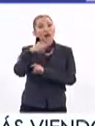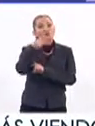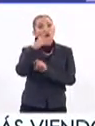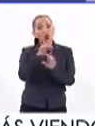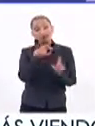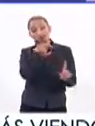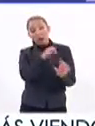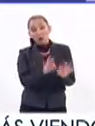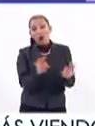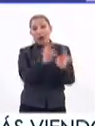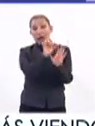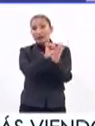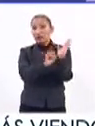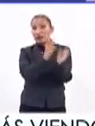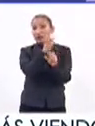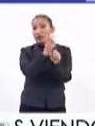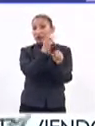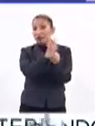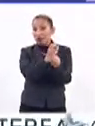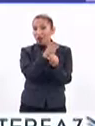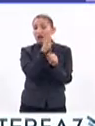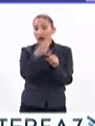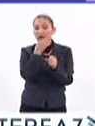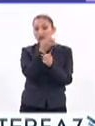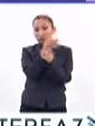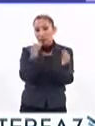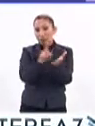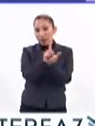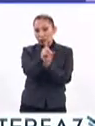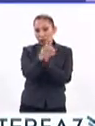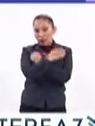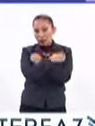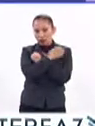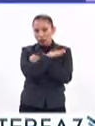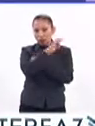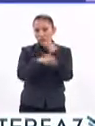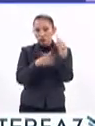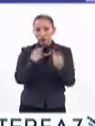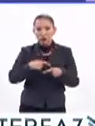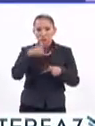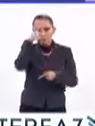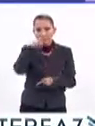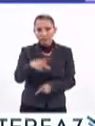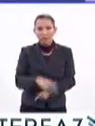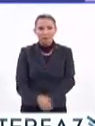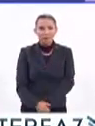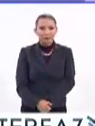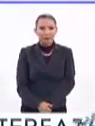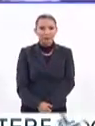habló de la importancia del artículo tercero constitucional que promulga el derecho a la educación de todos los mexicanos.